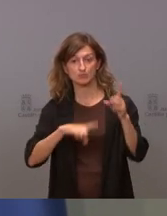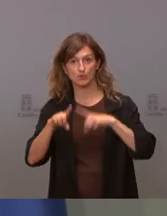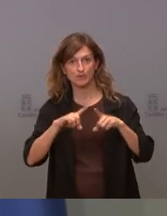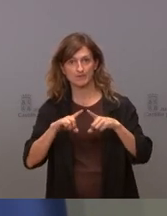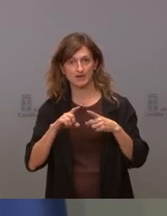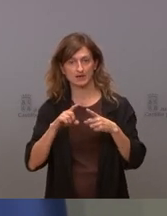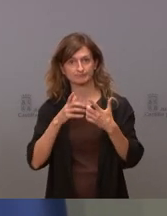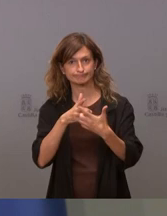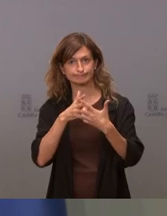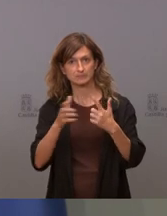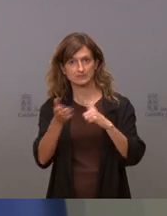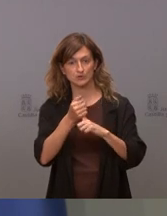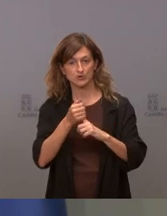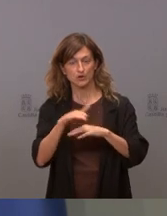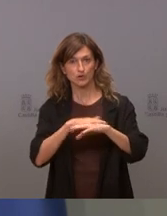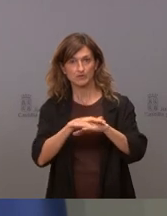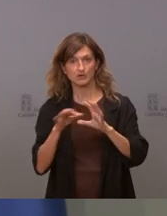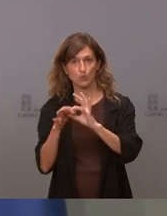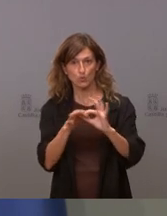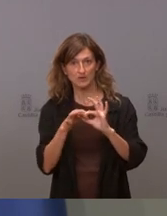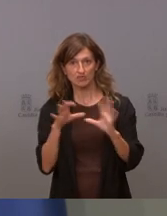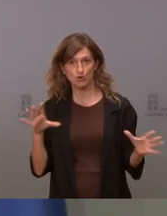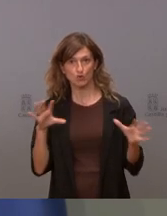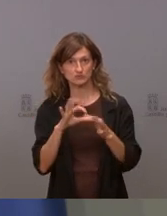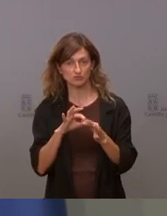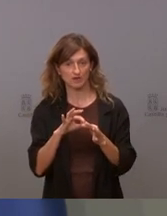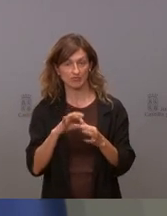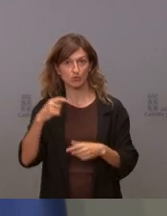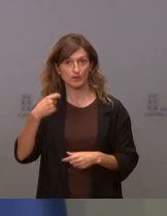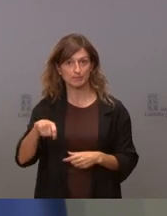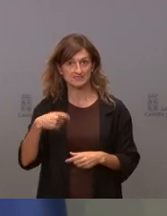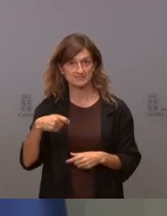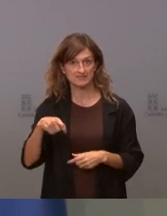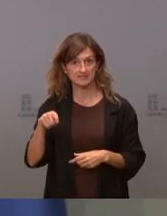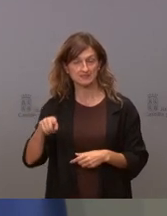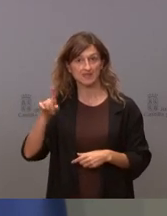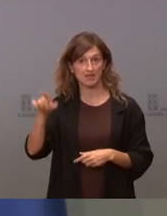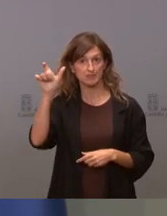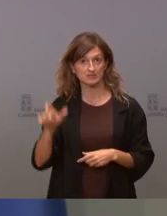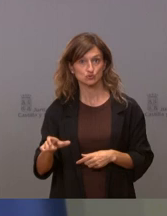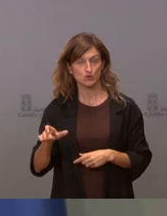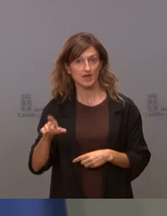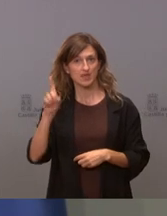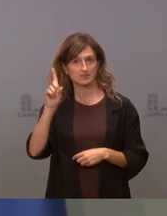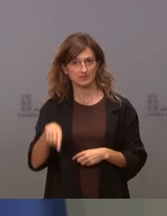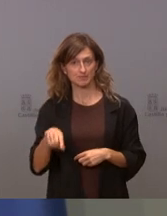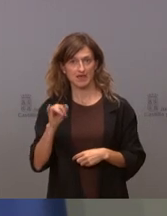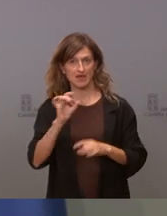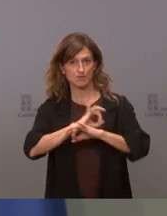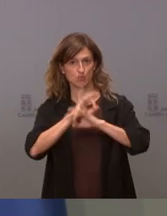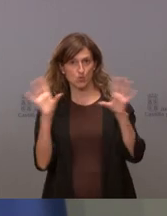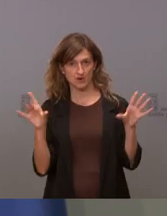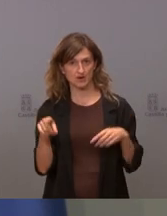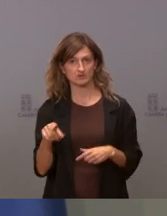un gobierno unido cohesionado bajo la presidencia de un presidente que también tiene muy claro